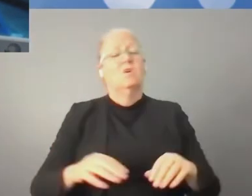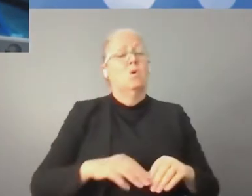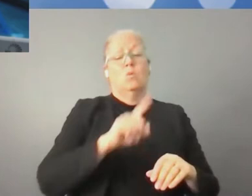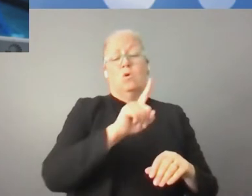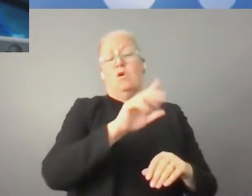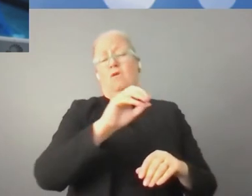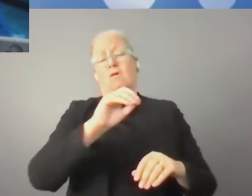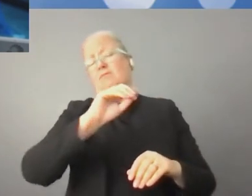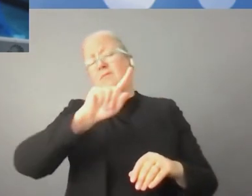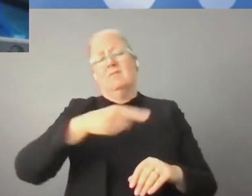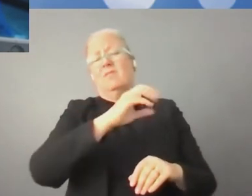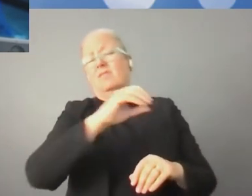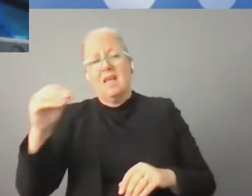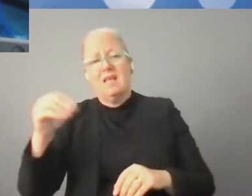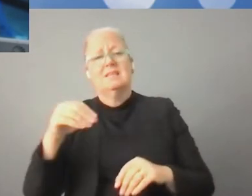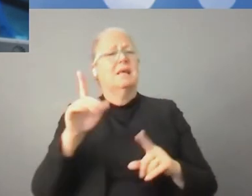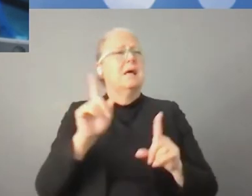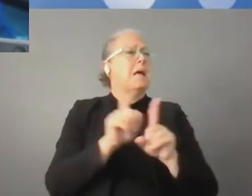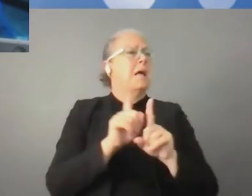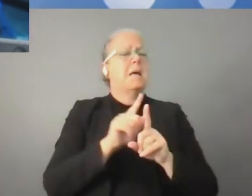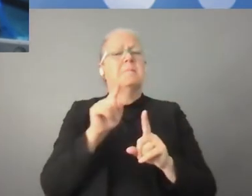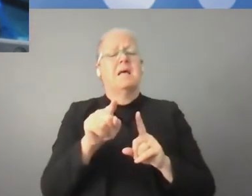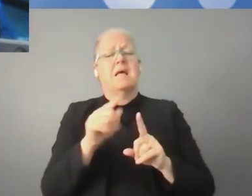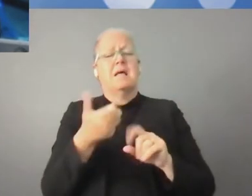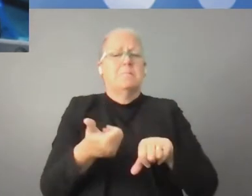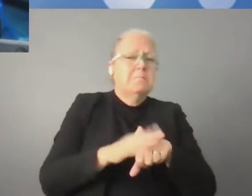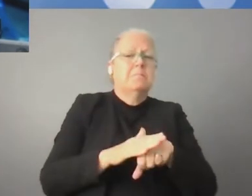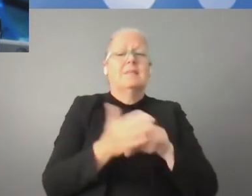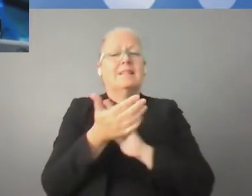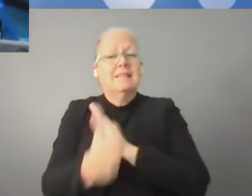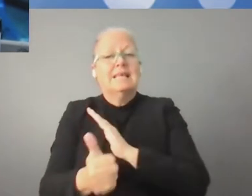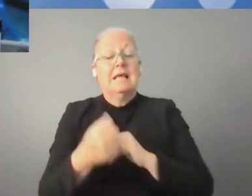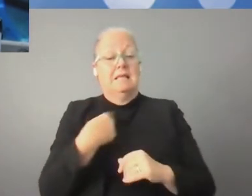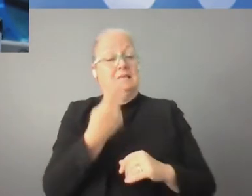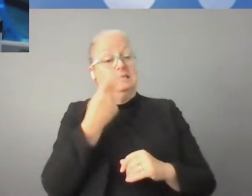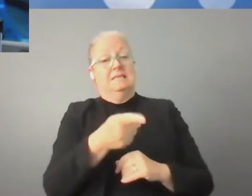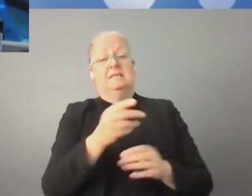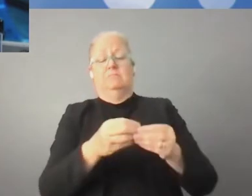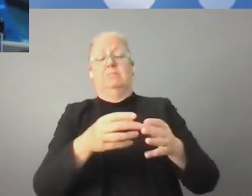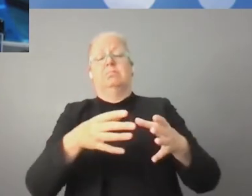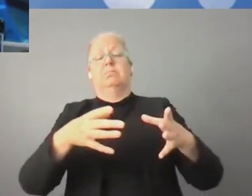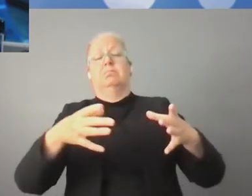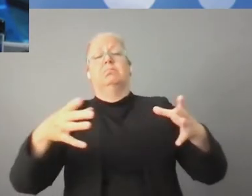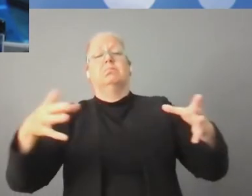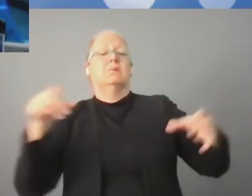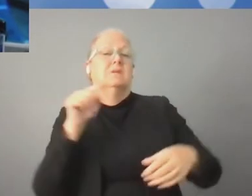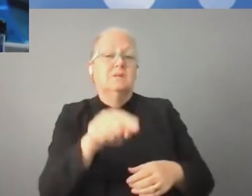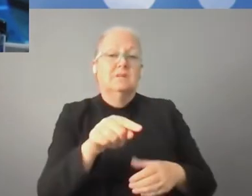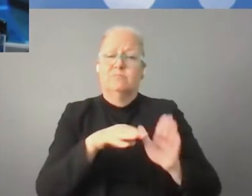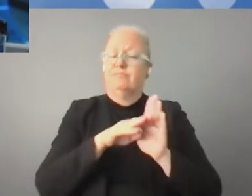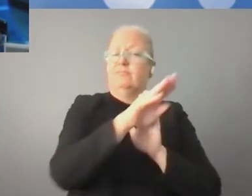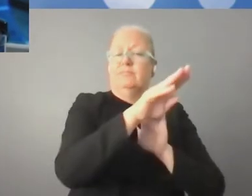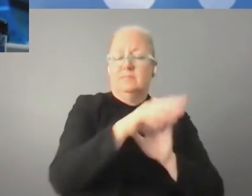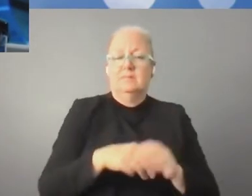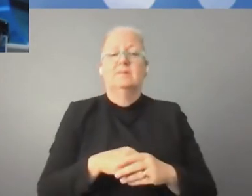Nosotros en nuestra economía tenemos cientos y miles de pymes en el sector de las tecnologías,